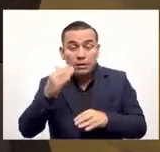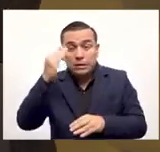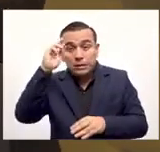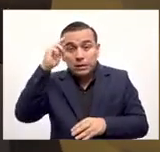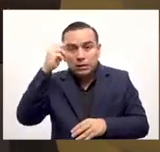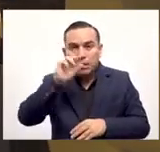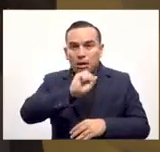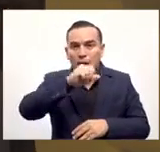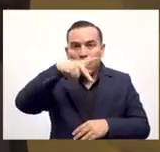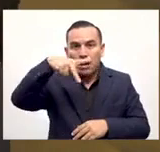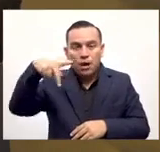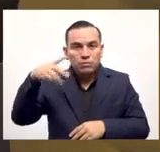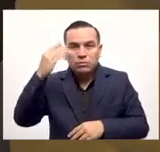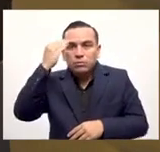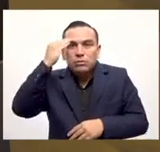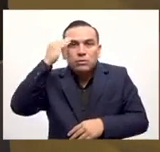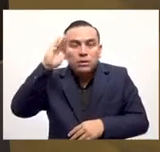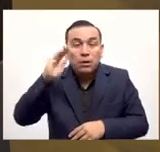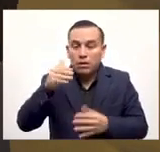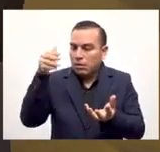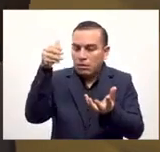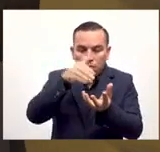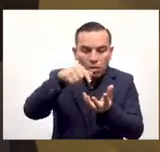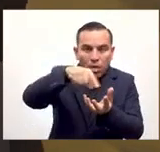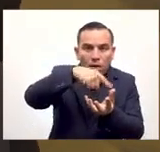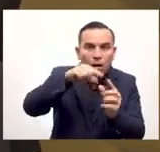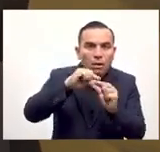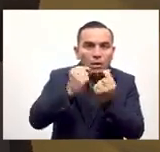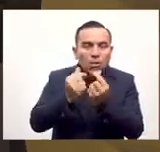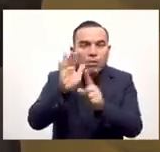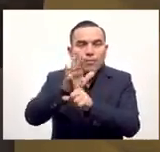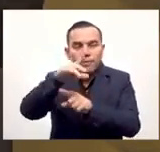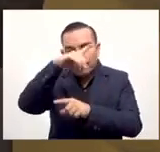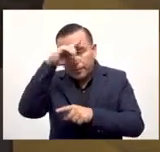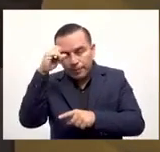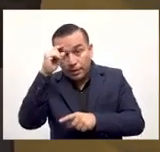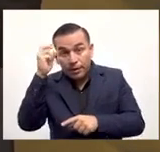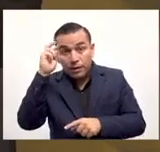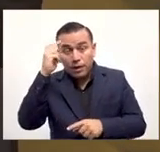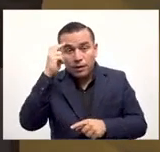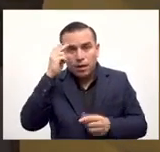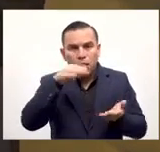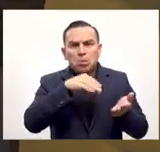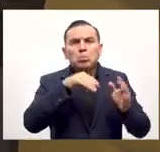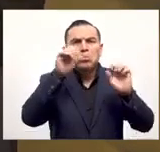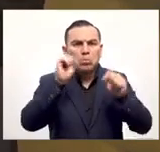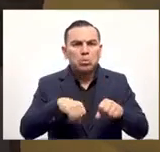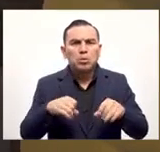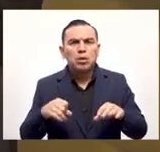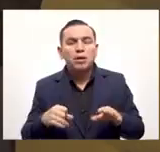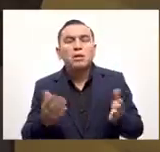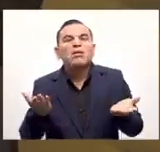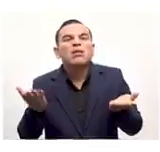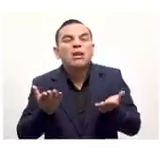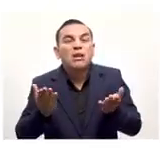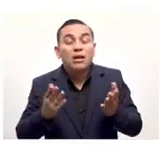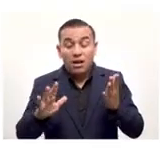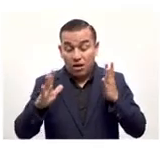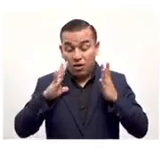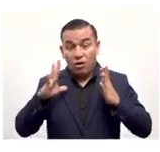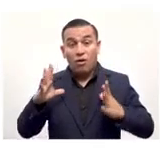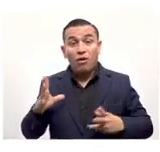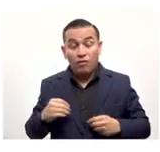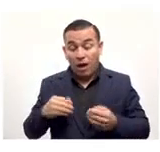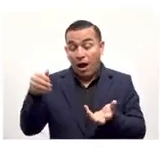funciona, no puede bajar el app, no ha capacitado a su personal, no está listo, quede excluido en el artículo 12. Pero,